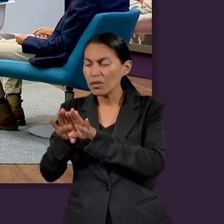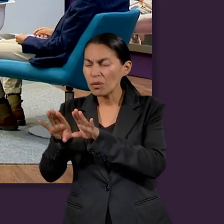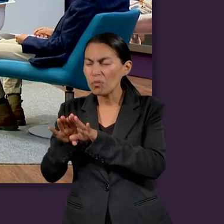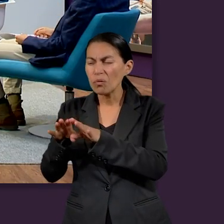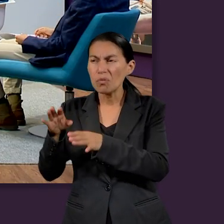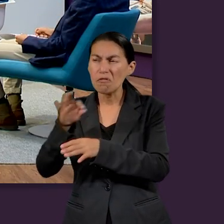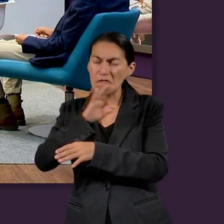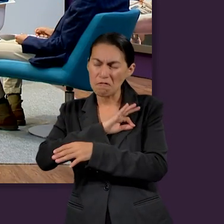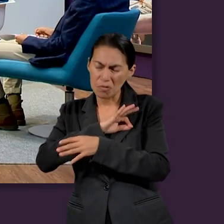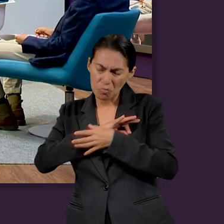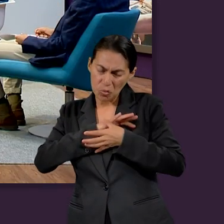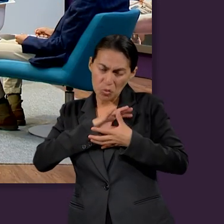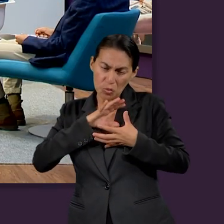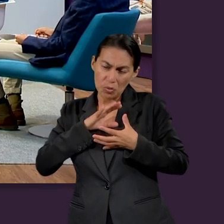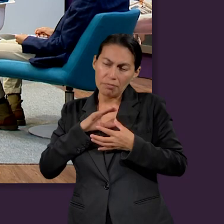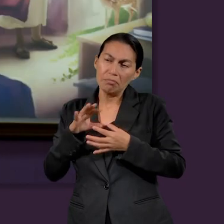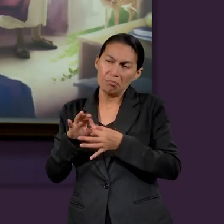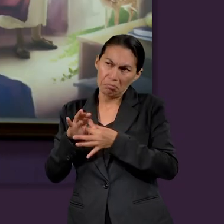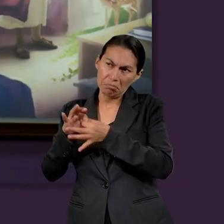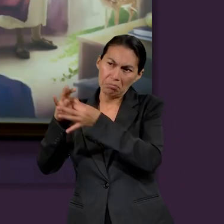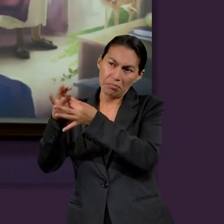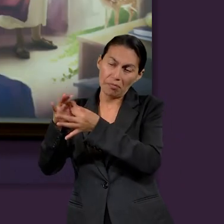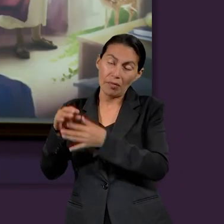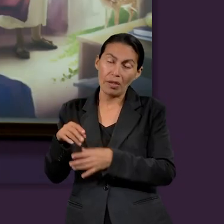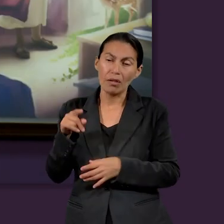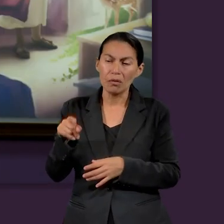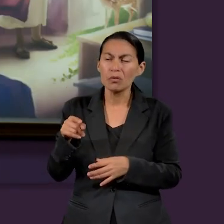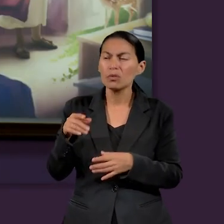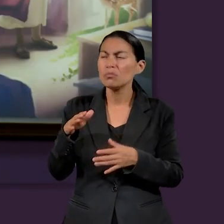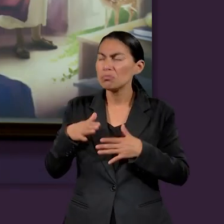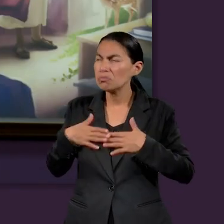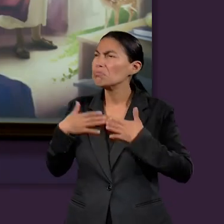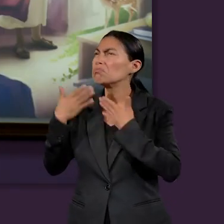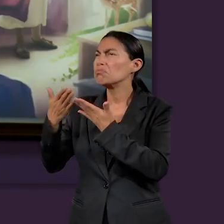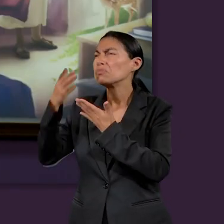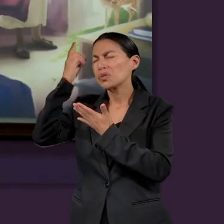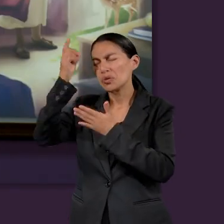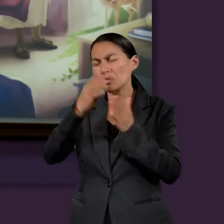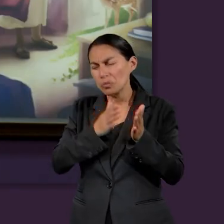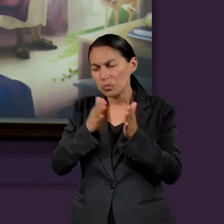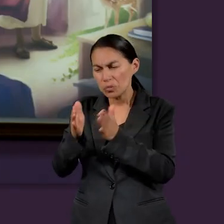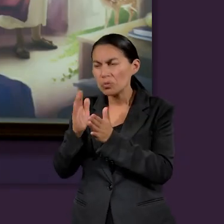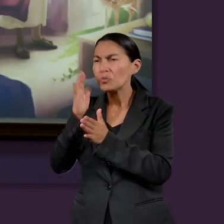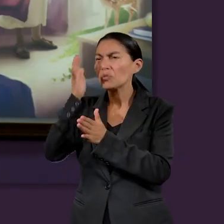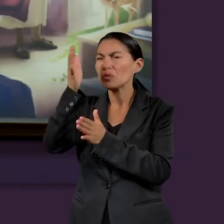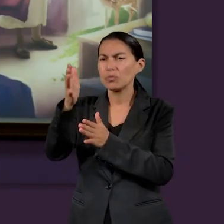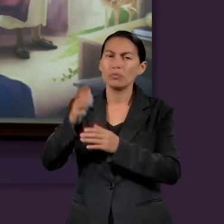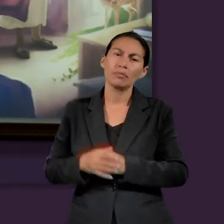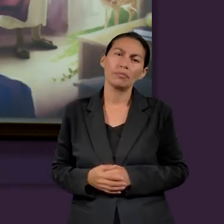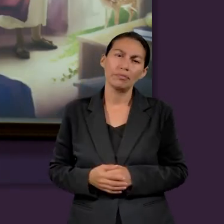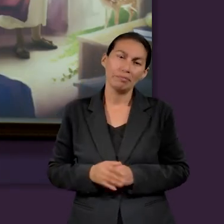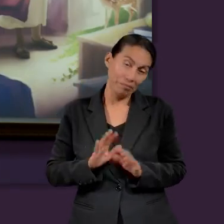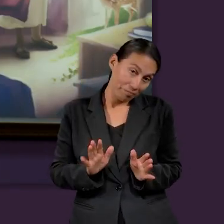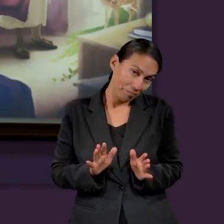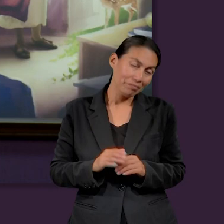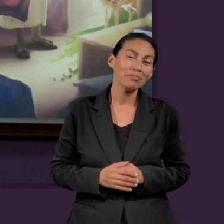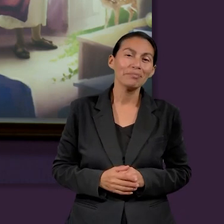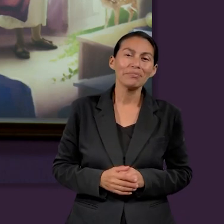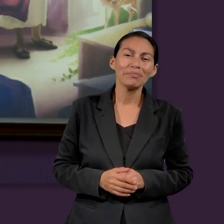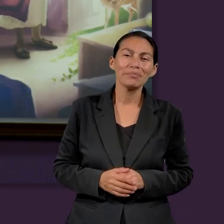para la, para que en un futuro estén como más cerca de Dios y que no se desvíen tanto de,